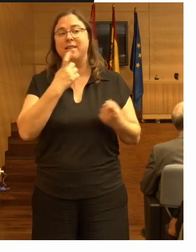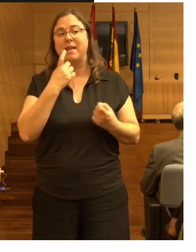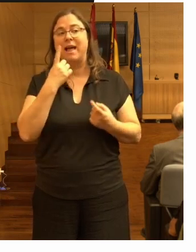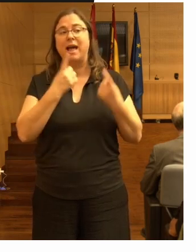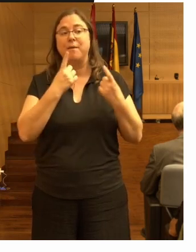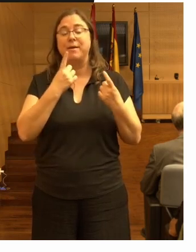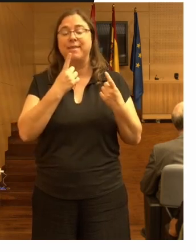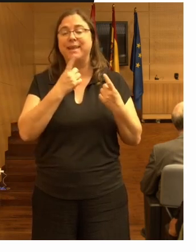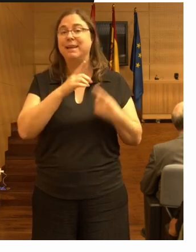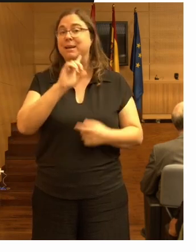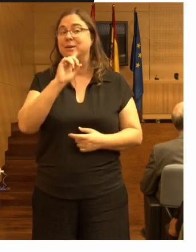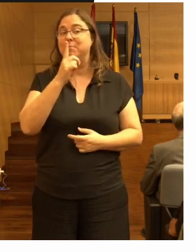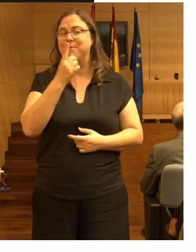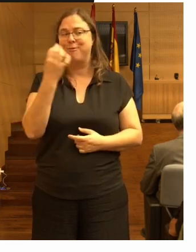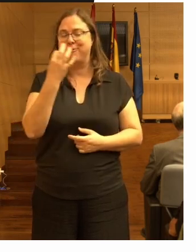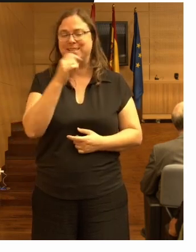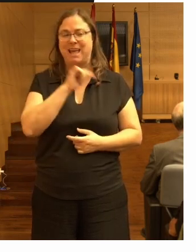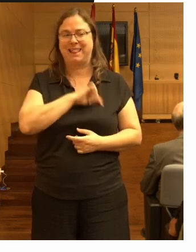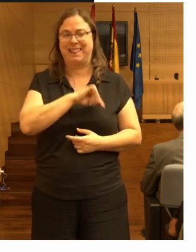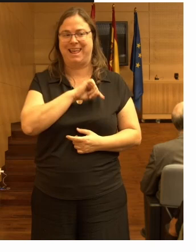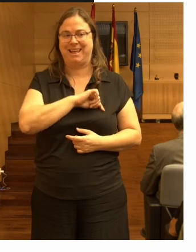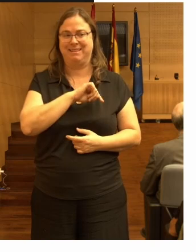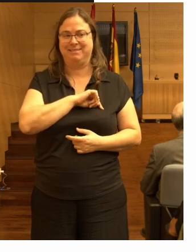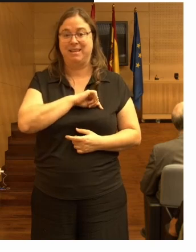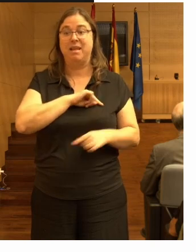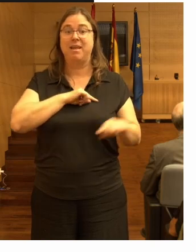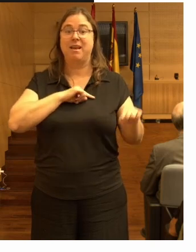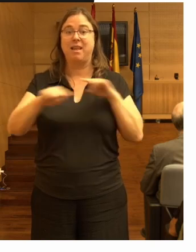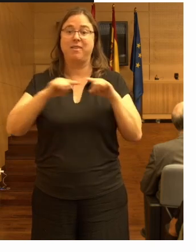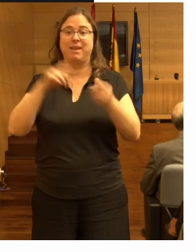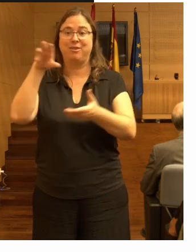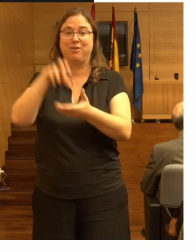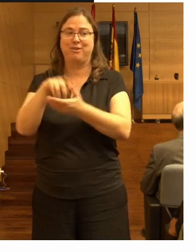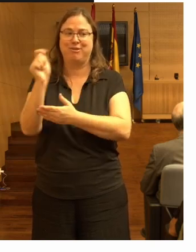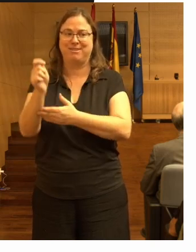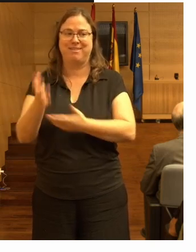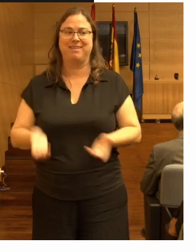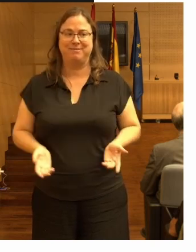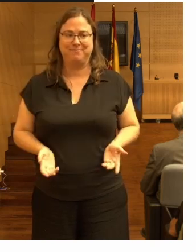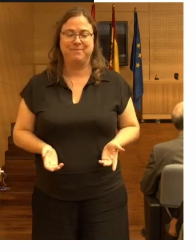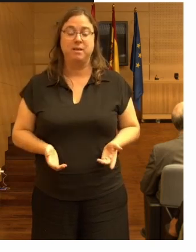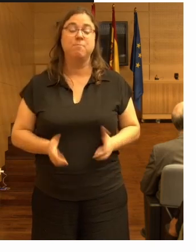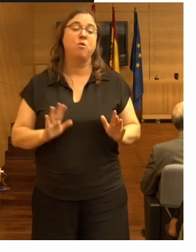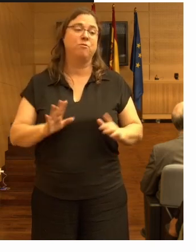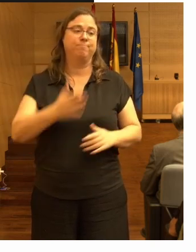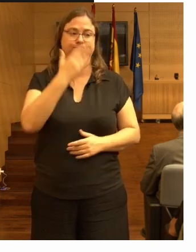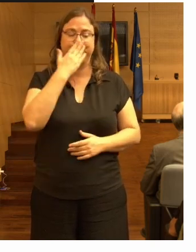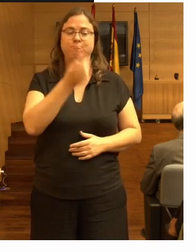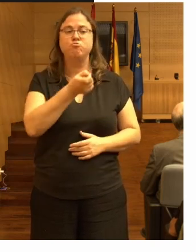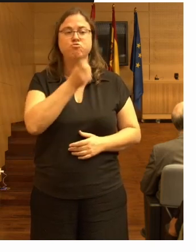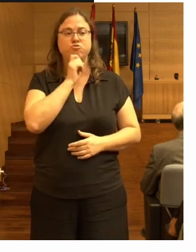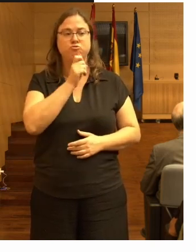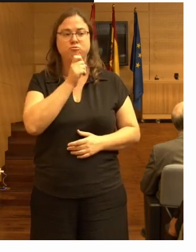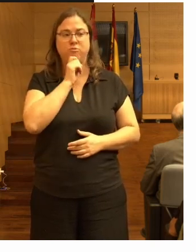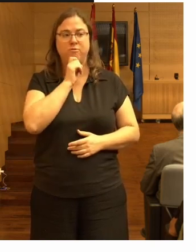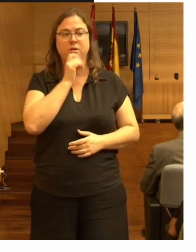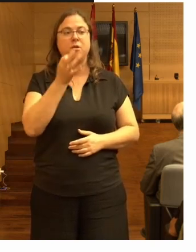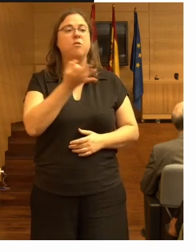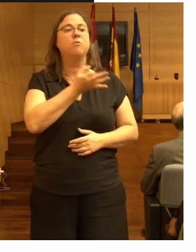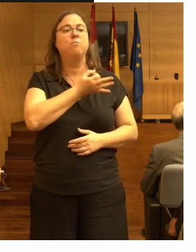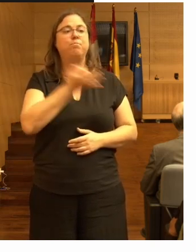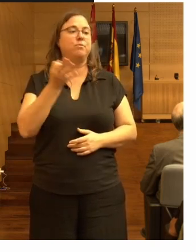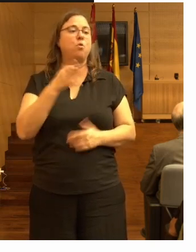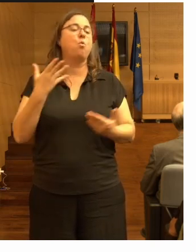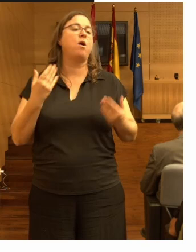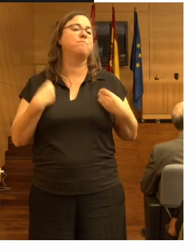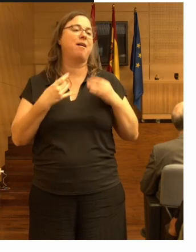como motivador principal la ética de la dirección pero es muy difícil medir la eficacia de la